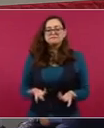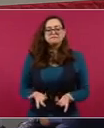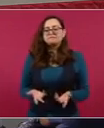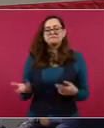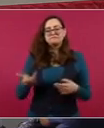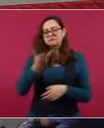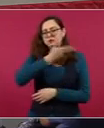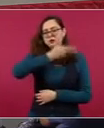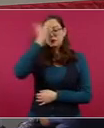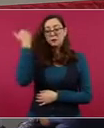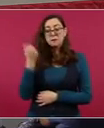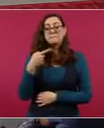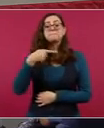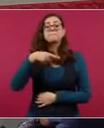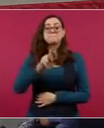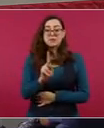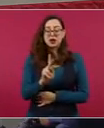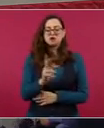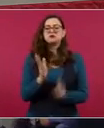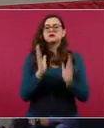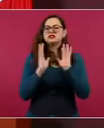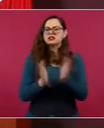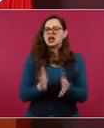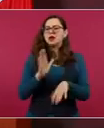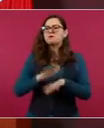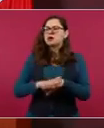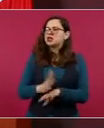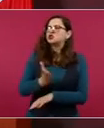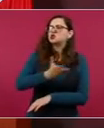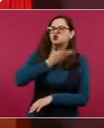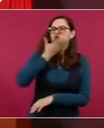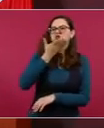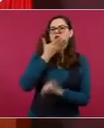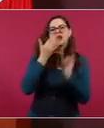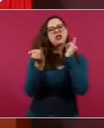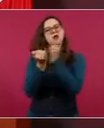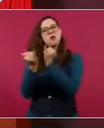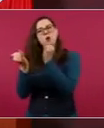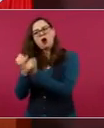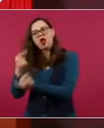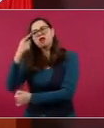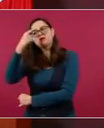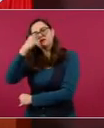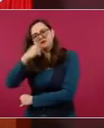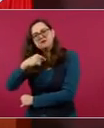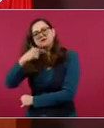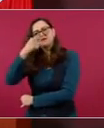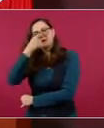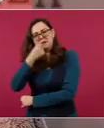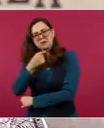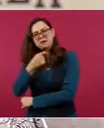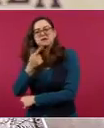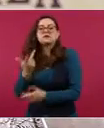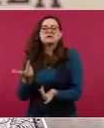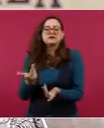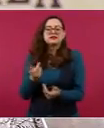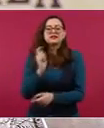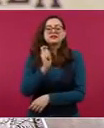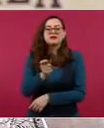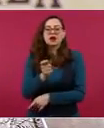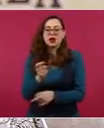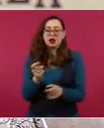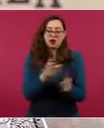ya la tendencia es a que COVID-19 se convierta en una enfermedad más propia de la temporada de frío,